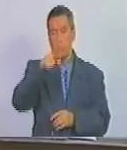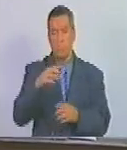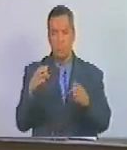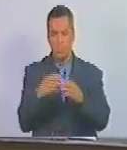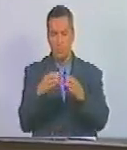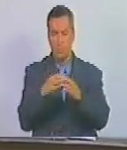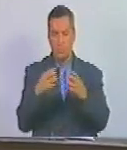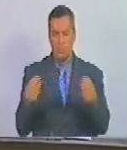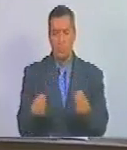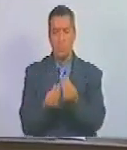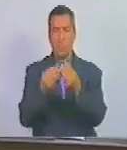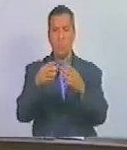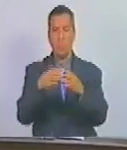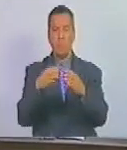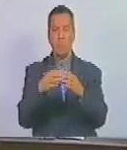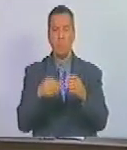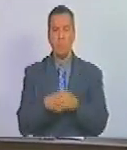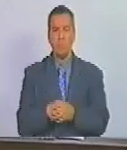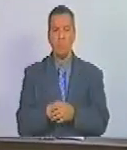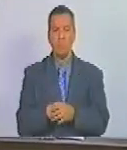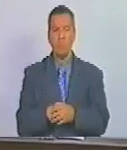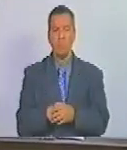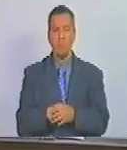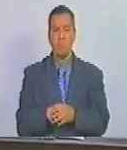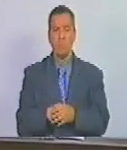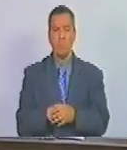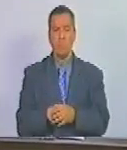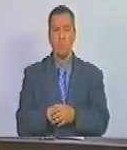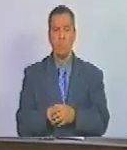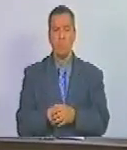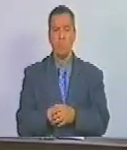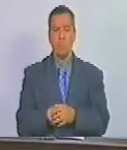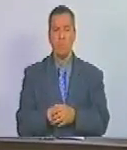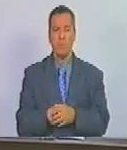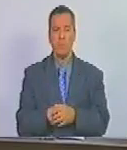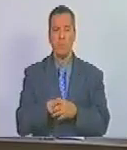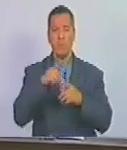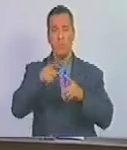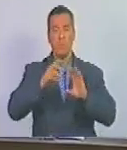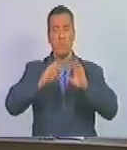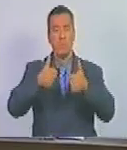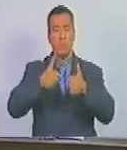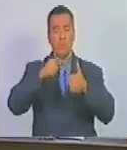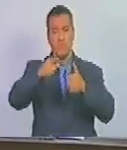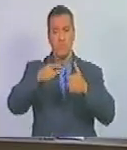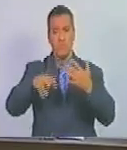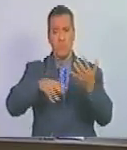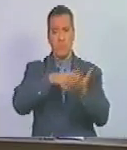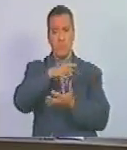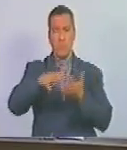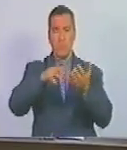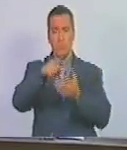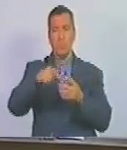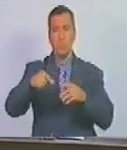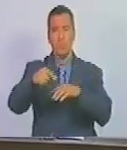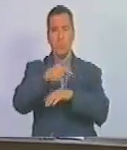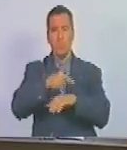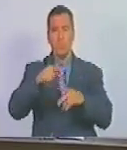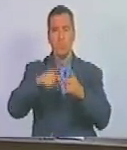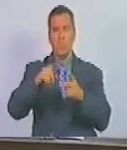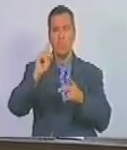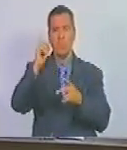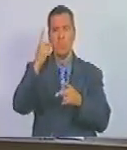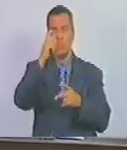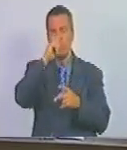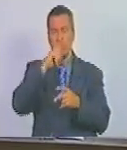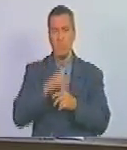reunimos con él que cuando empieza este conflicto de estado él contaba con un año